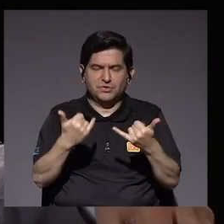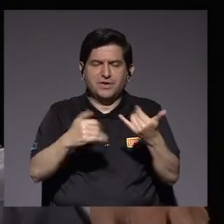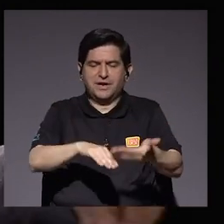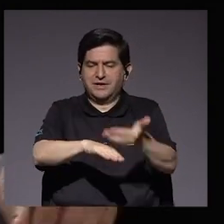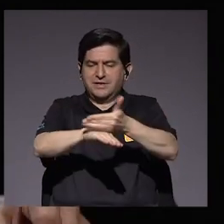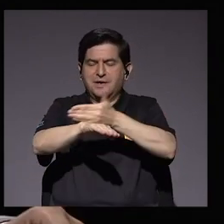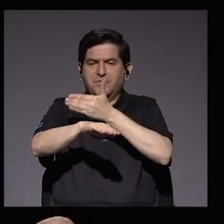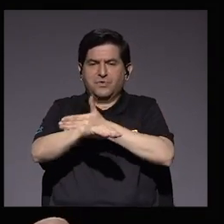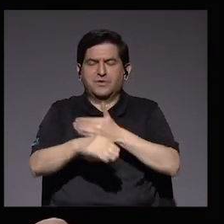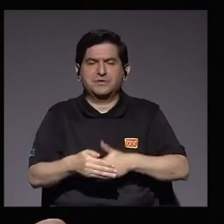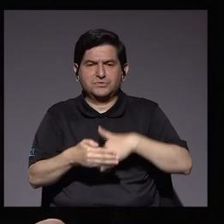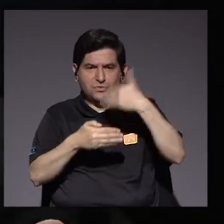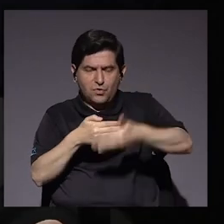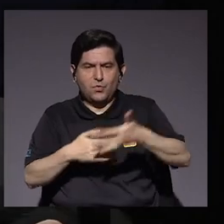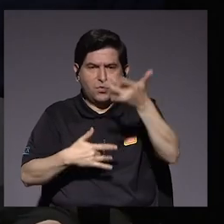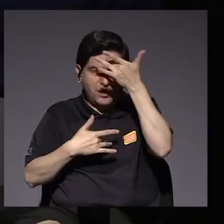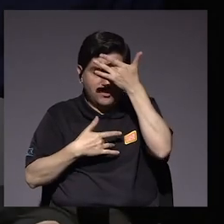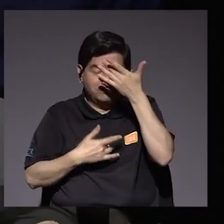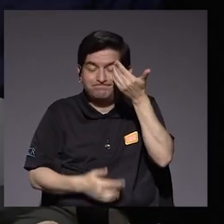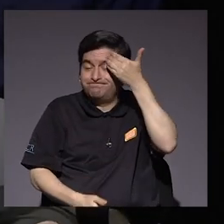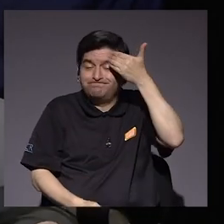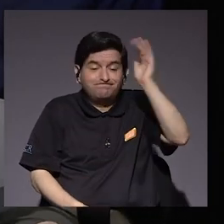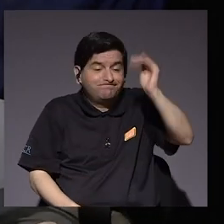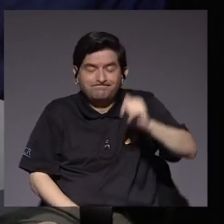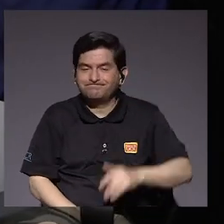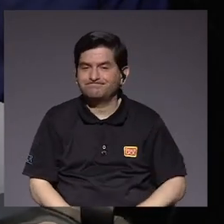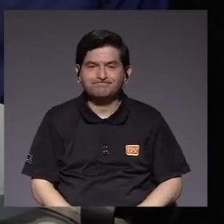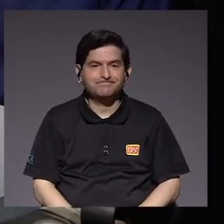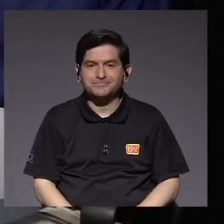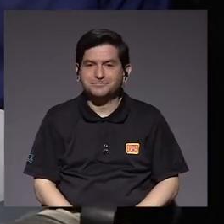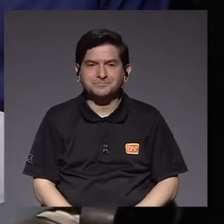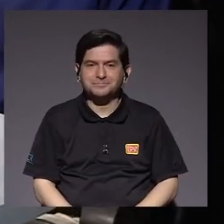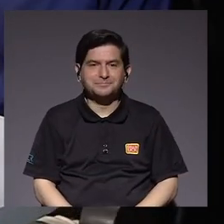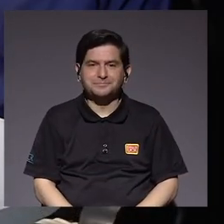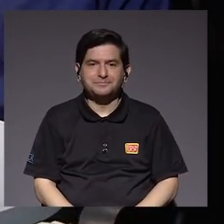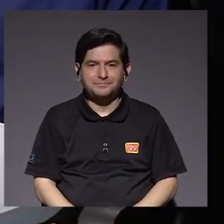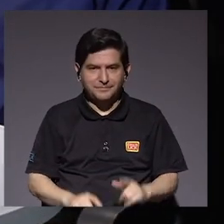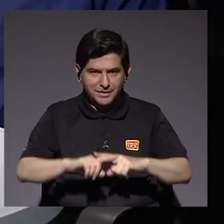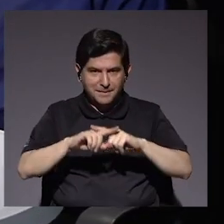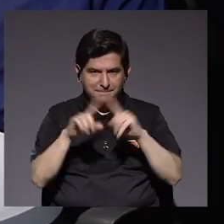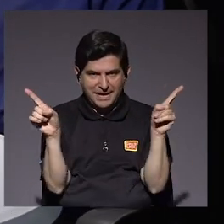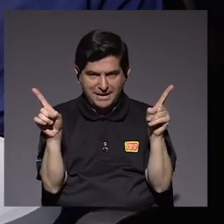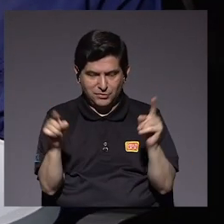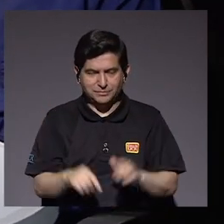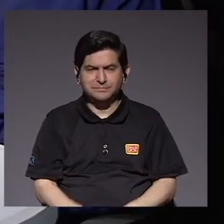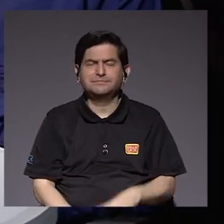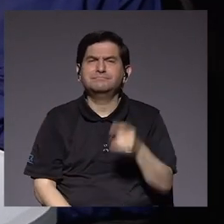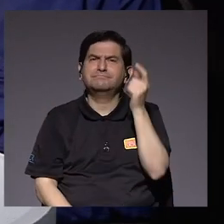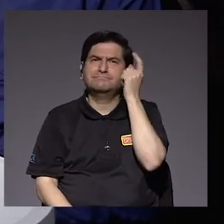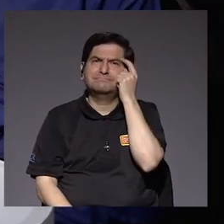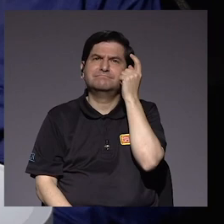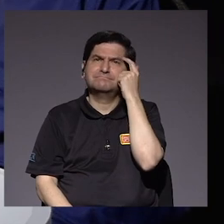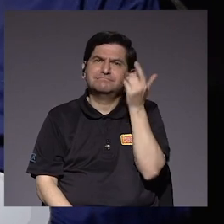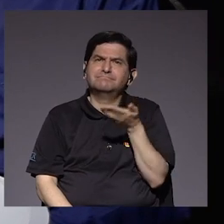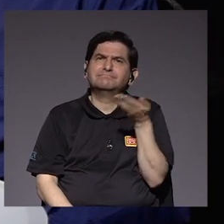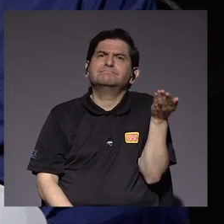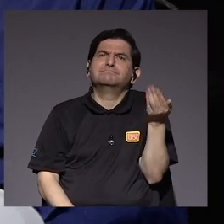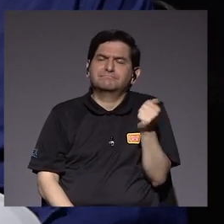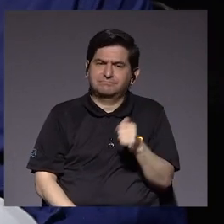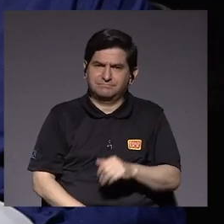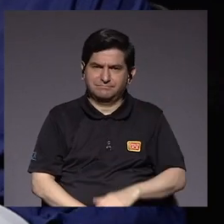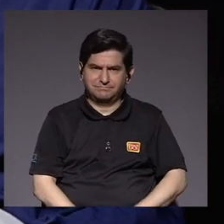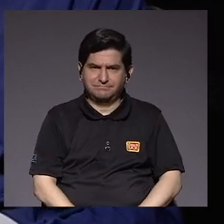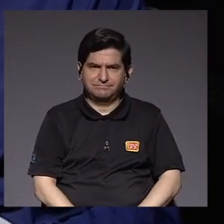que ya se recuperó? Bueno, no lo sabemos, pero lo que pensamos es